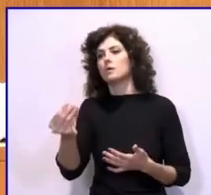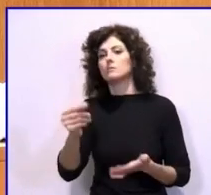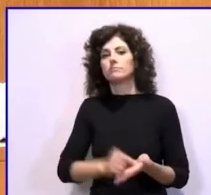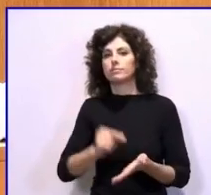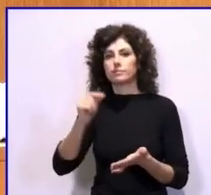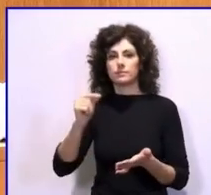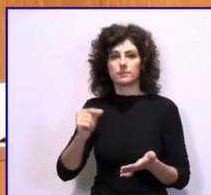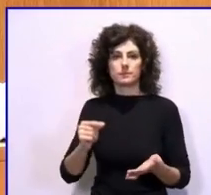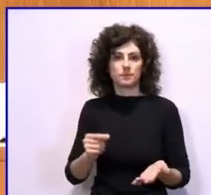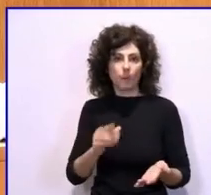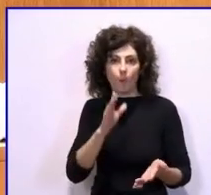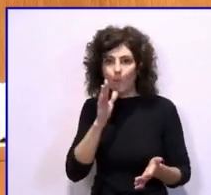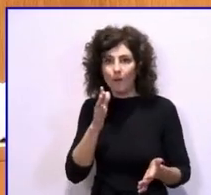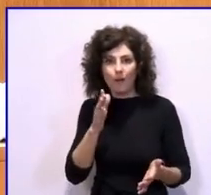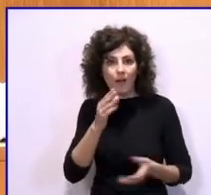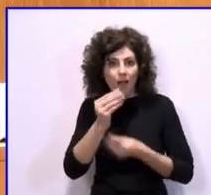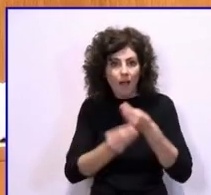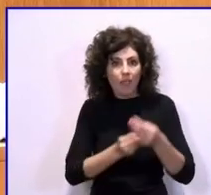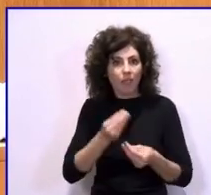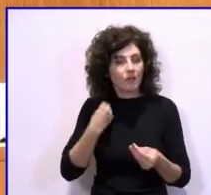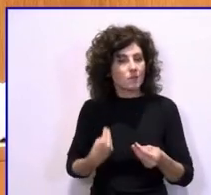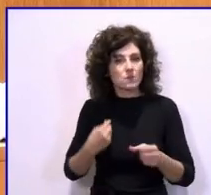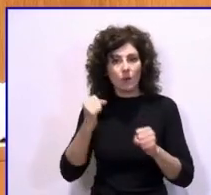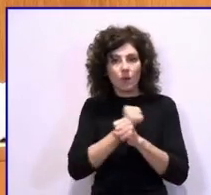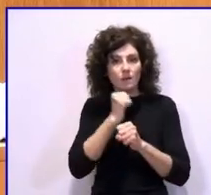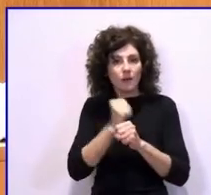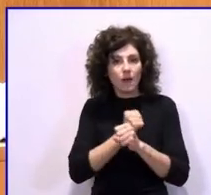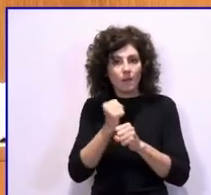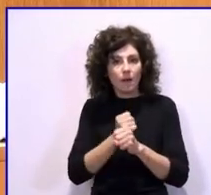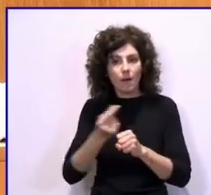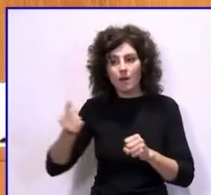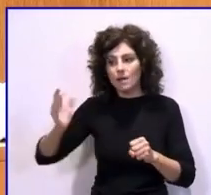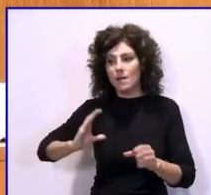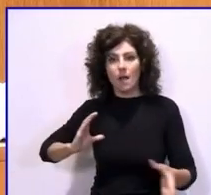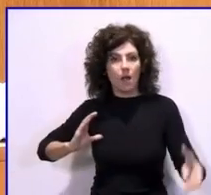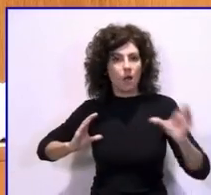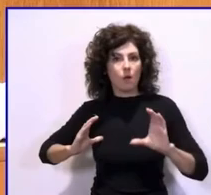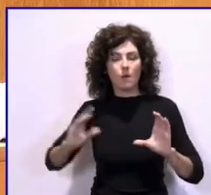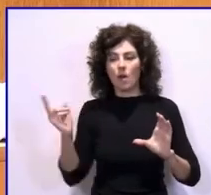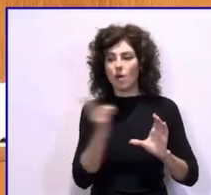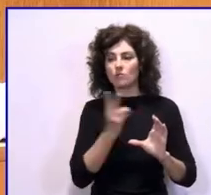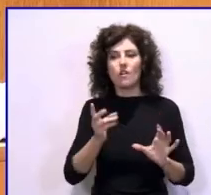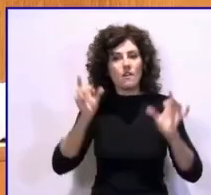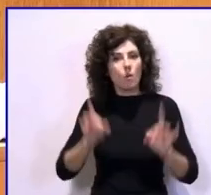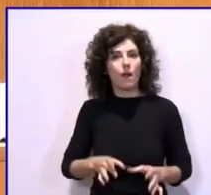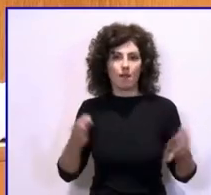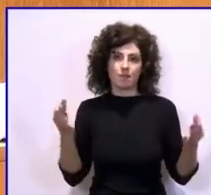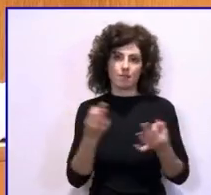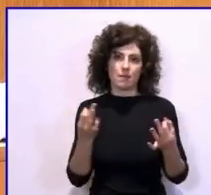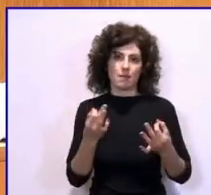que, por realizar el mismo trabajo, se debe cobrar el mismo salario.